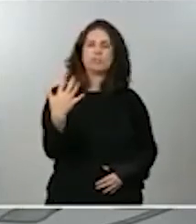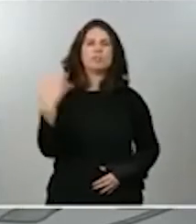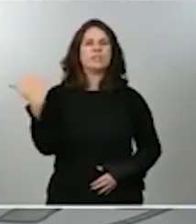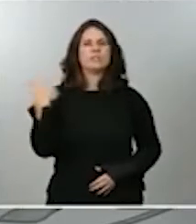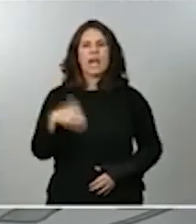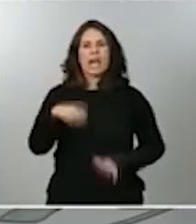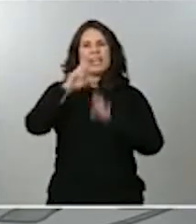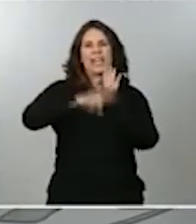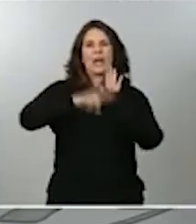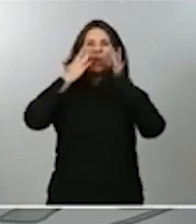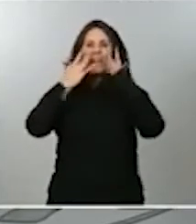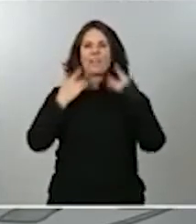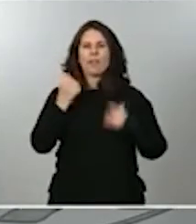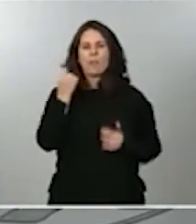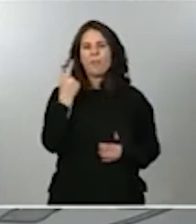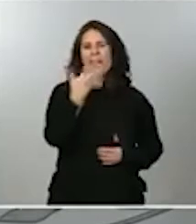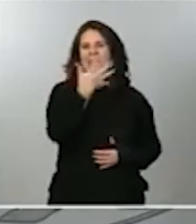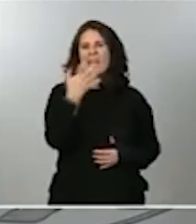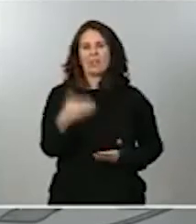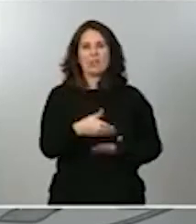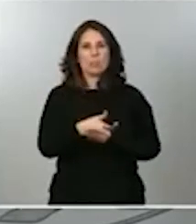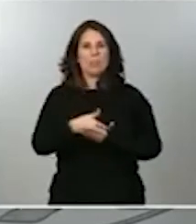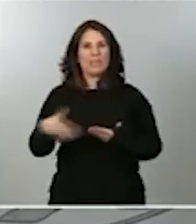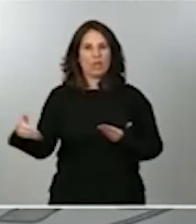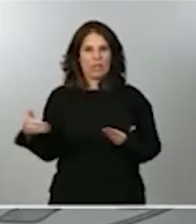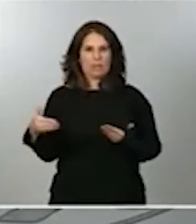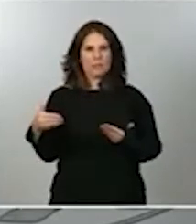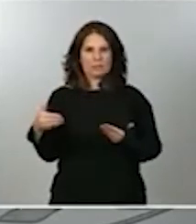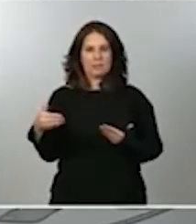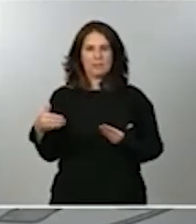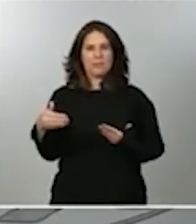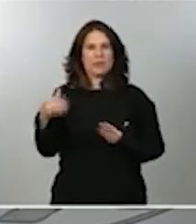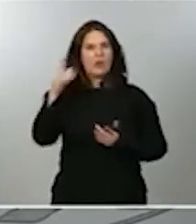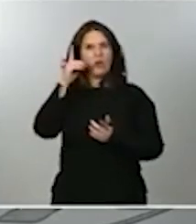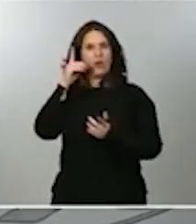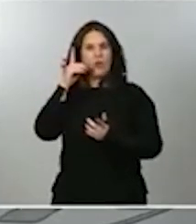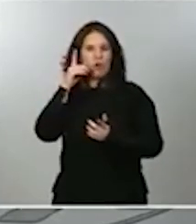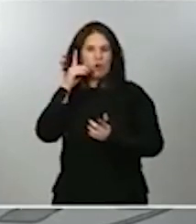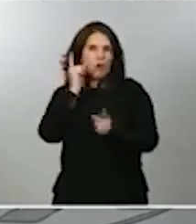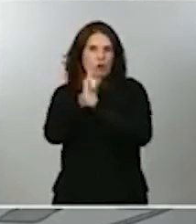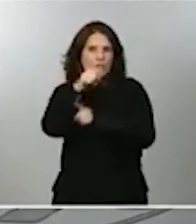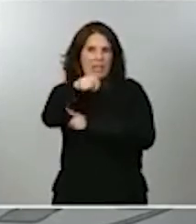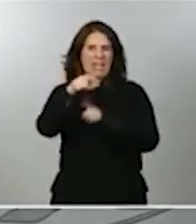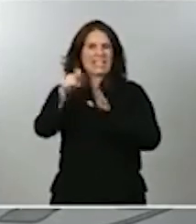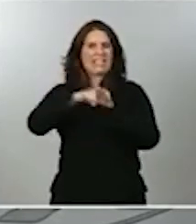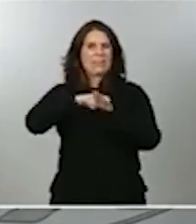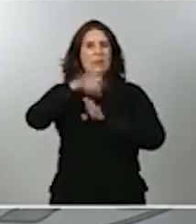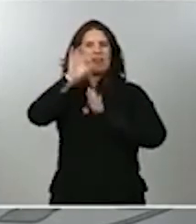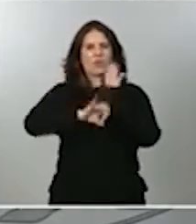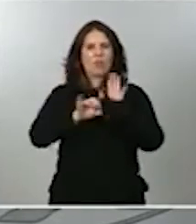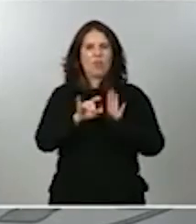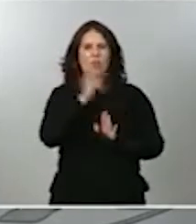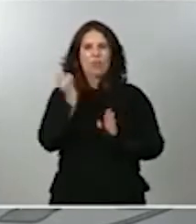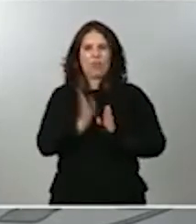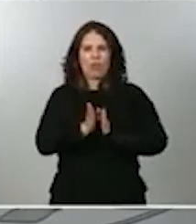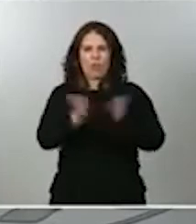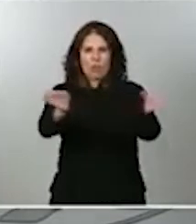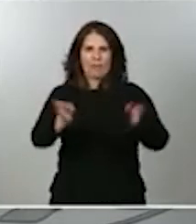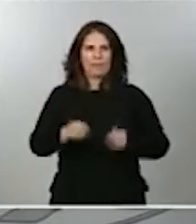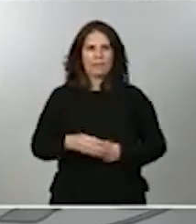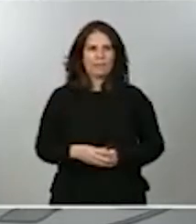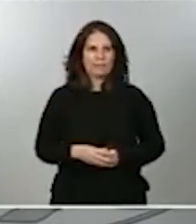1.500 millones de actuaciones contra este tipo de software. Esto significa que es muy importante